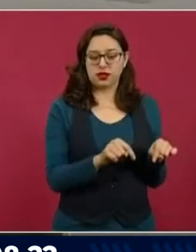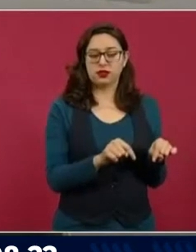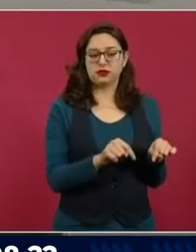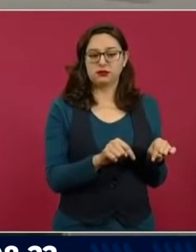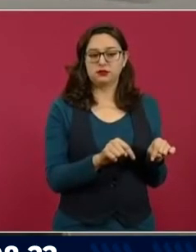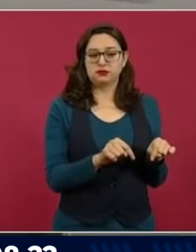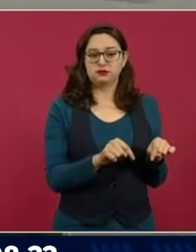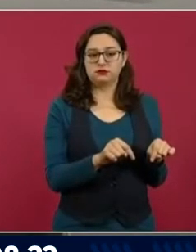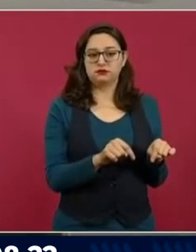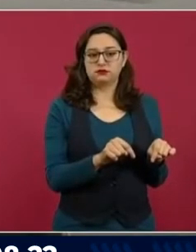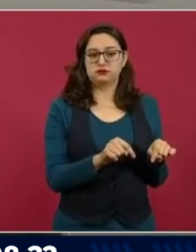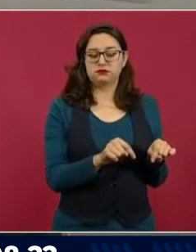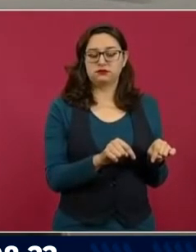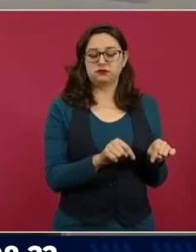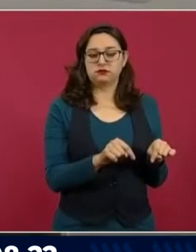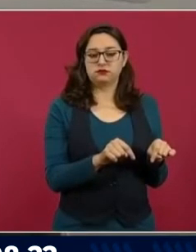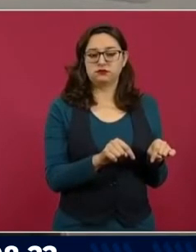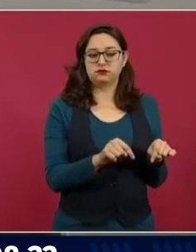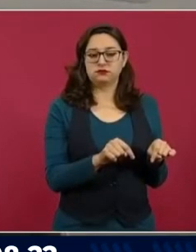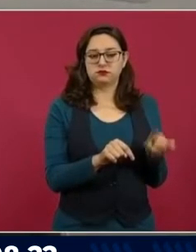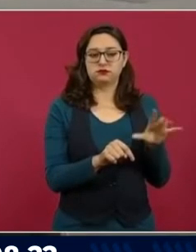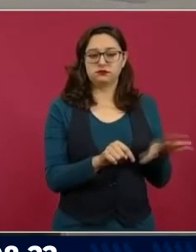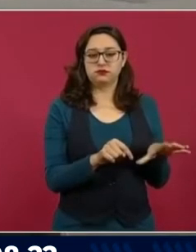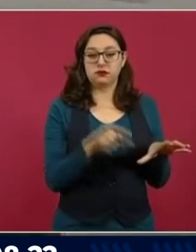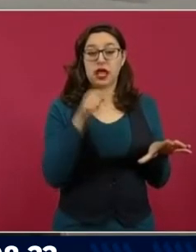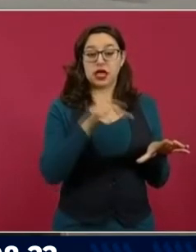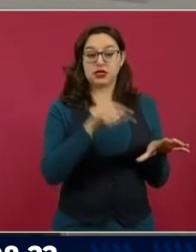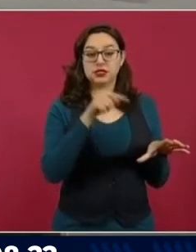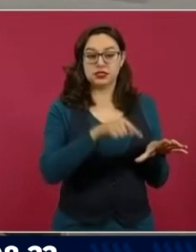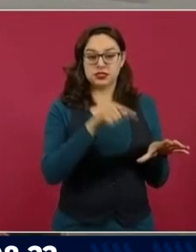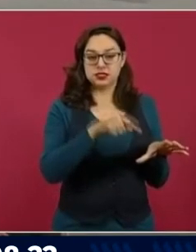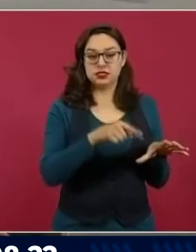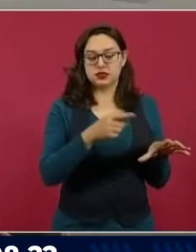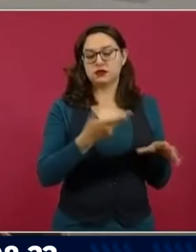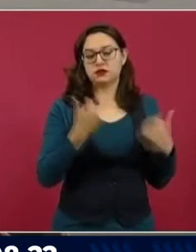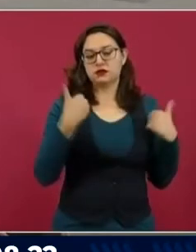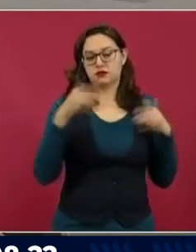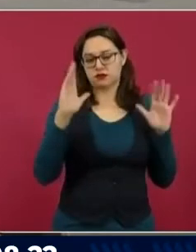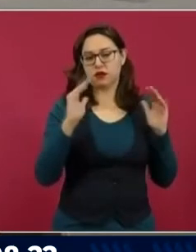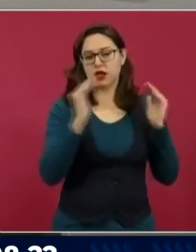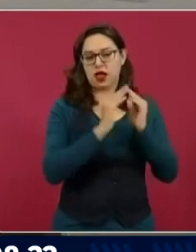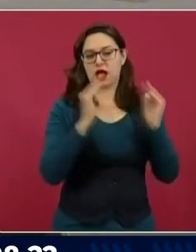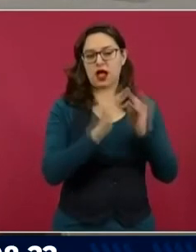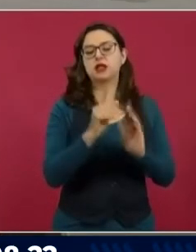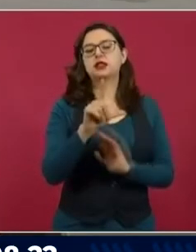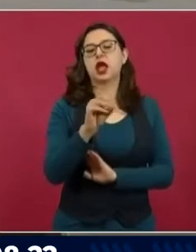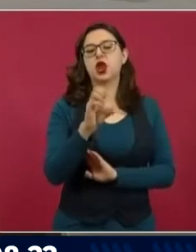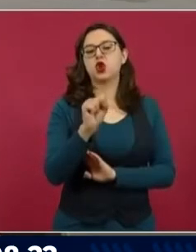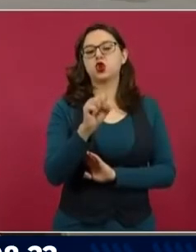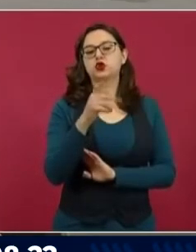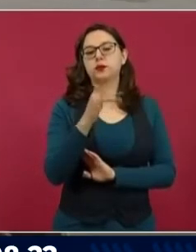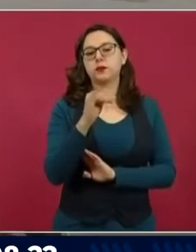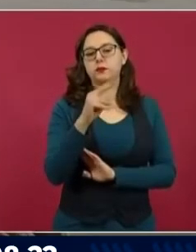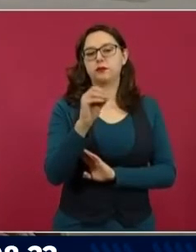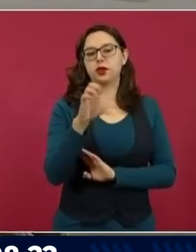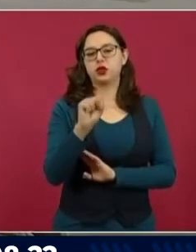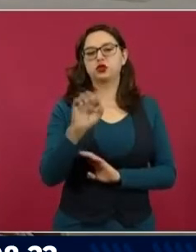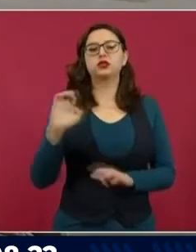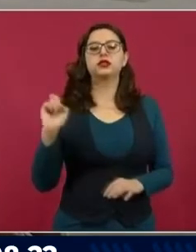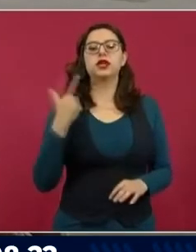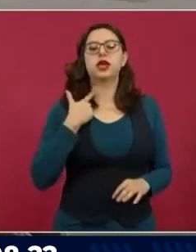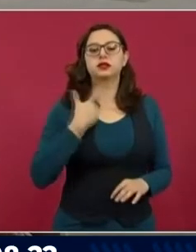se encontraba también los pinos, que hoy es centro cultural también de los